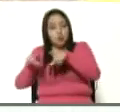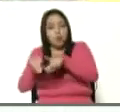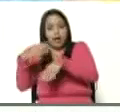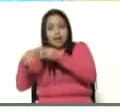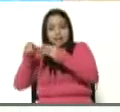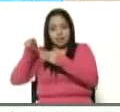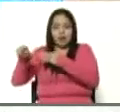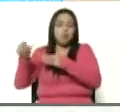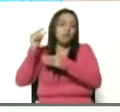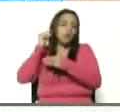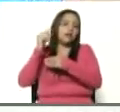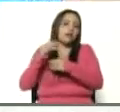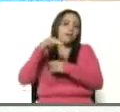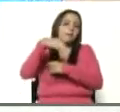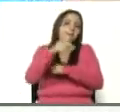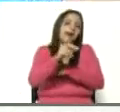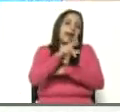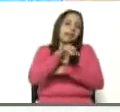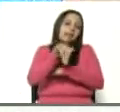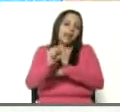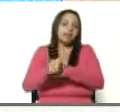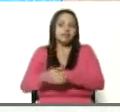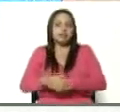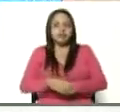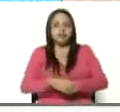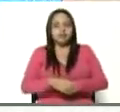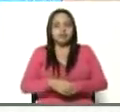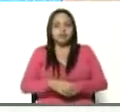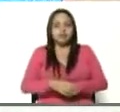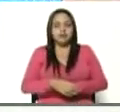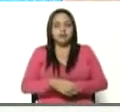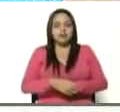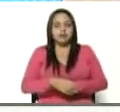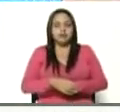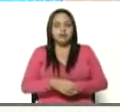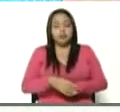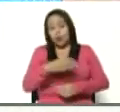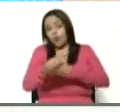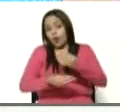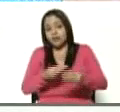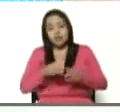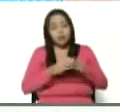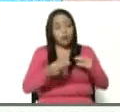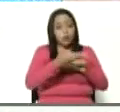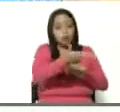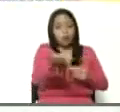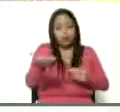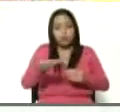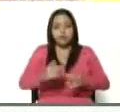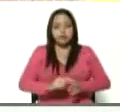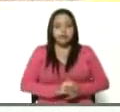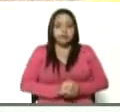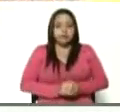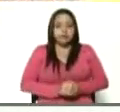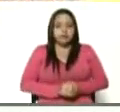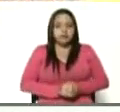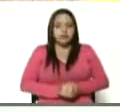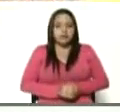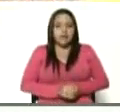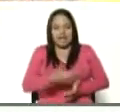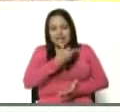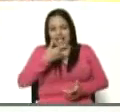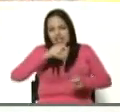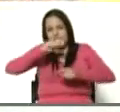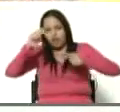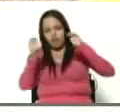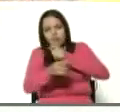filósofa del pueblo. Es lo que hace María y es lo que hacen todos ustedes. Se dedican a transformar la